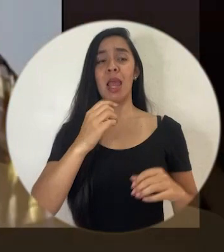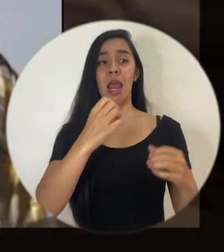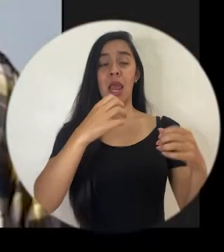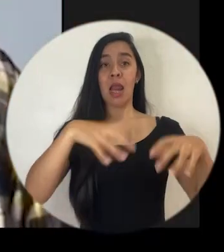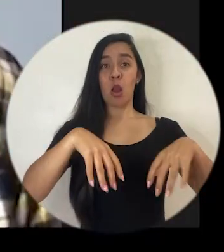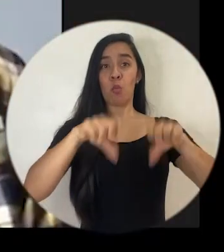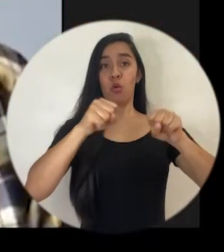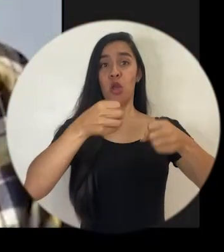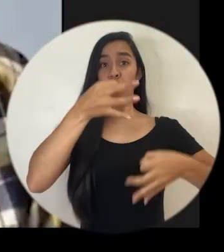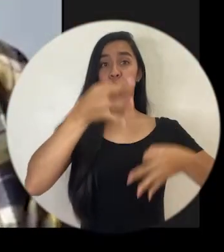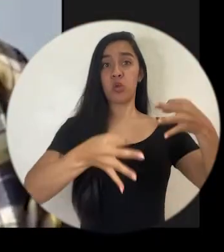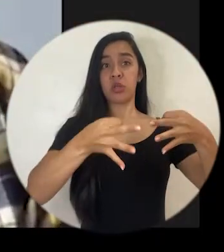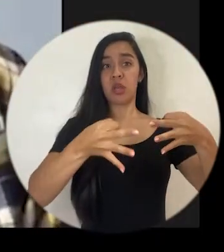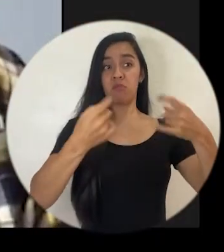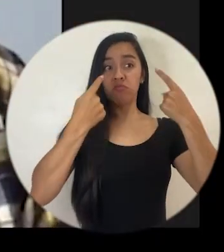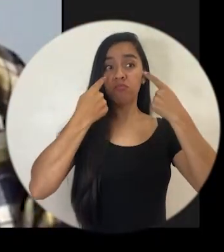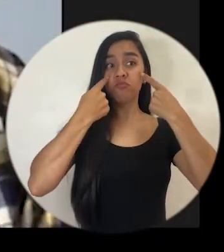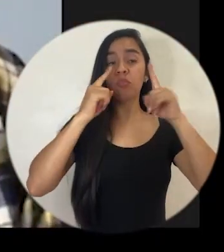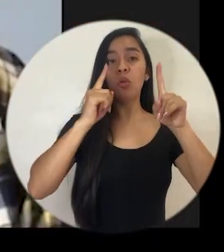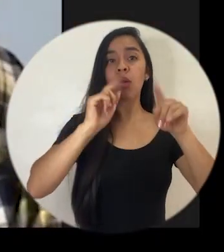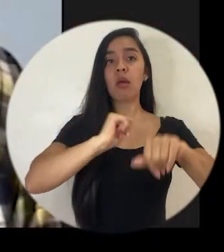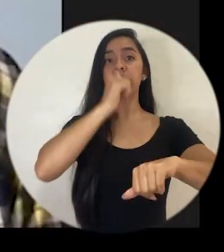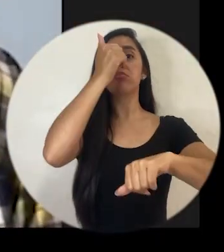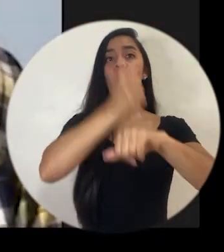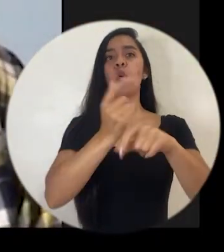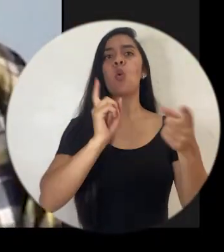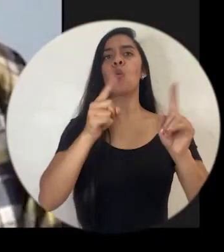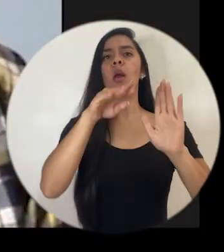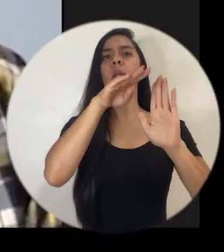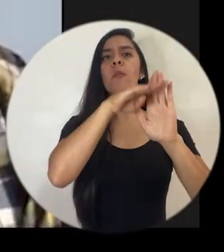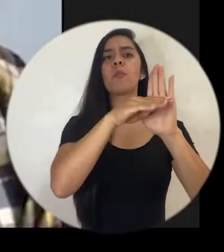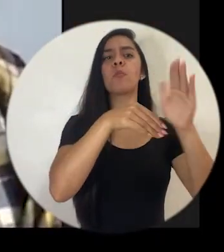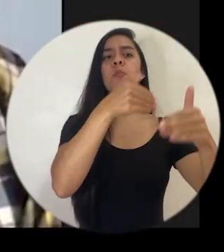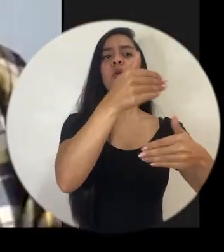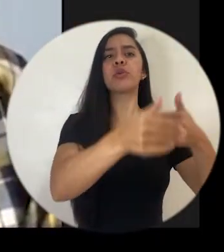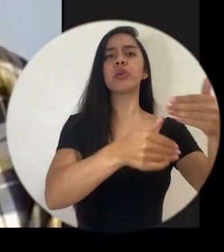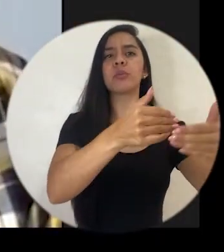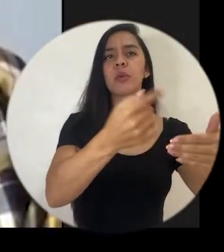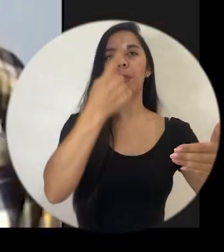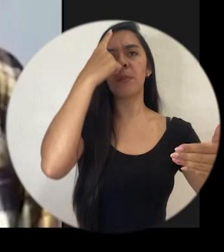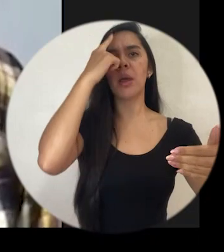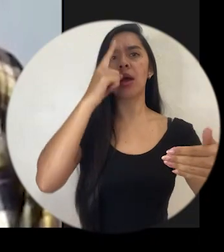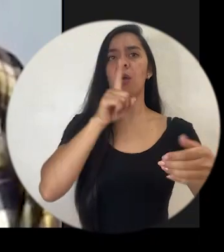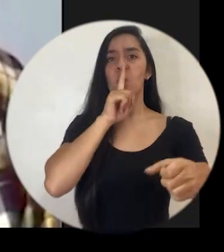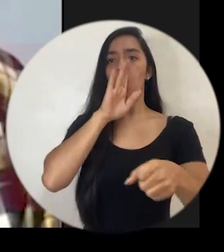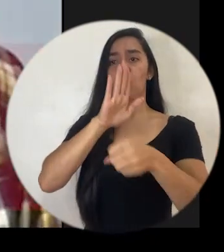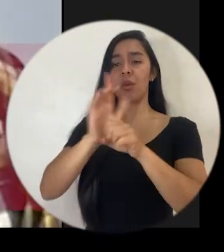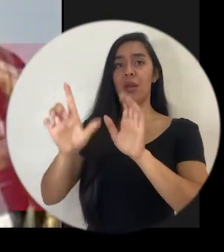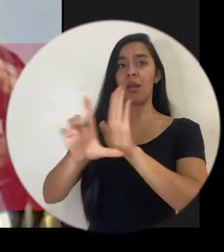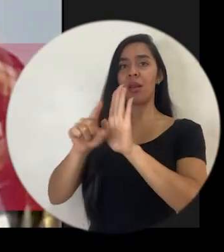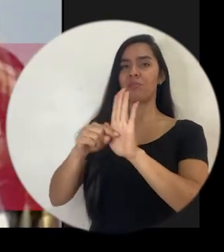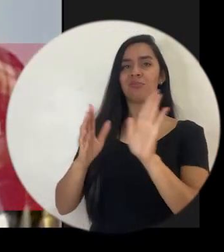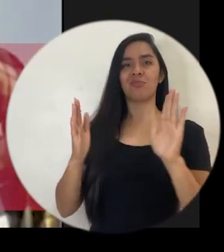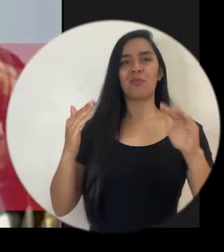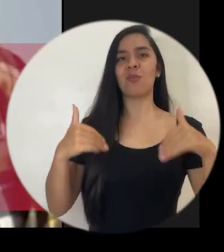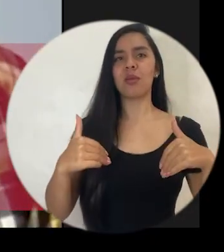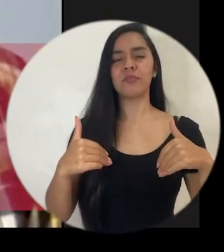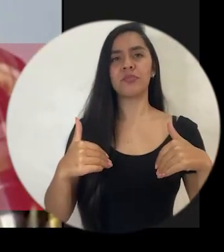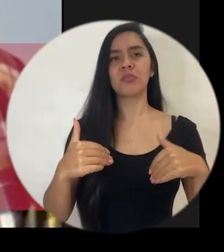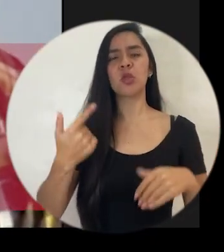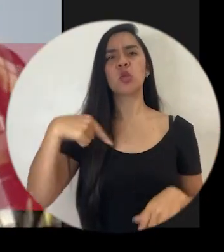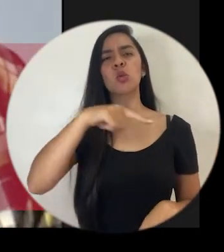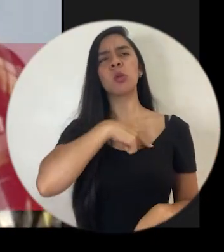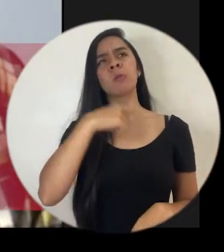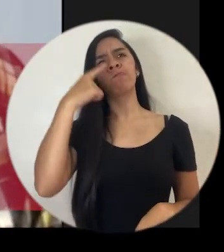ni siquiera el Poder Judicial ha podido determinar cuáles son los procedimientos más adecuados para hacer cumplir esta ley